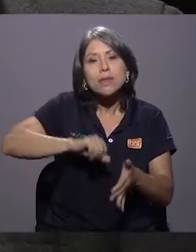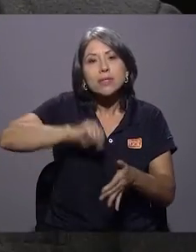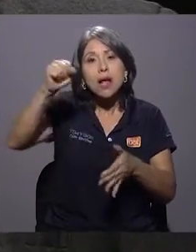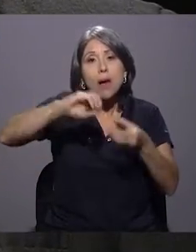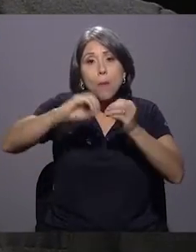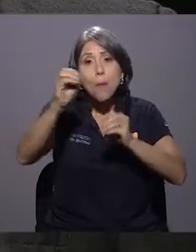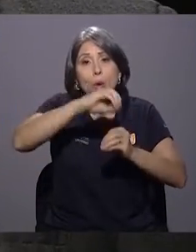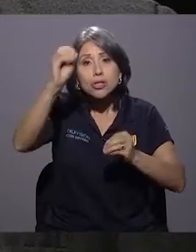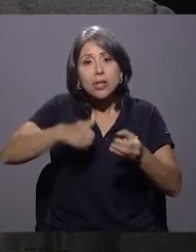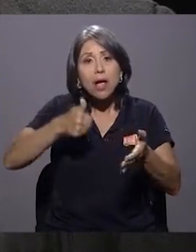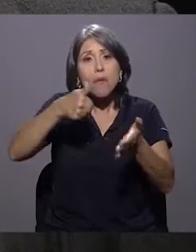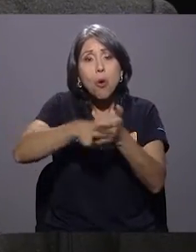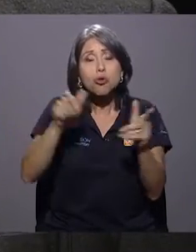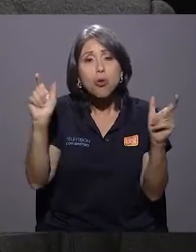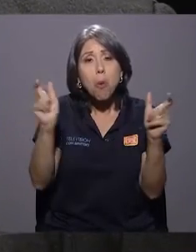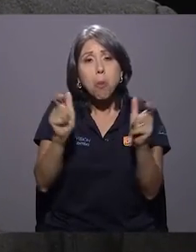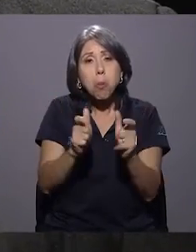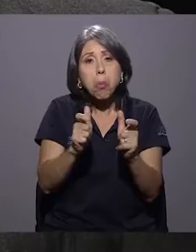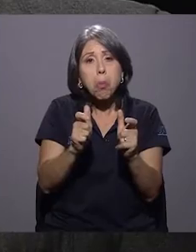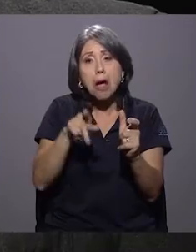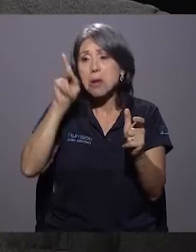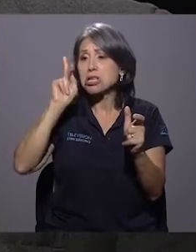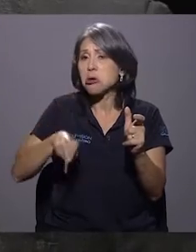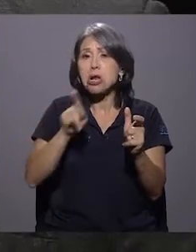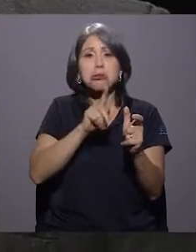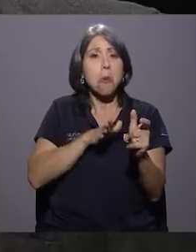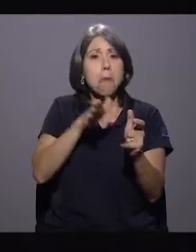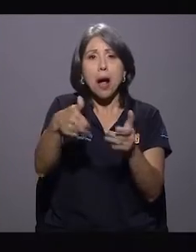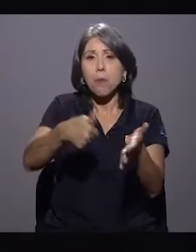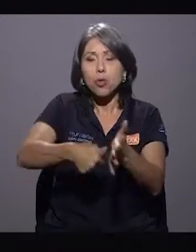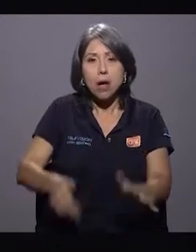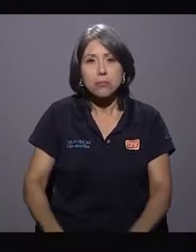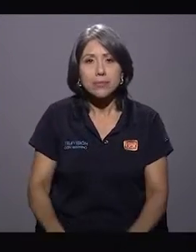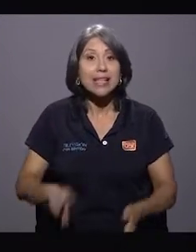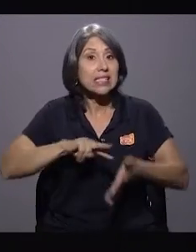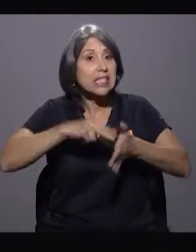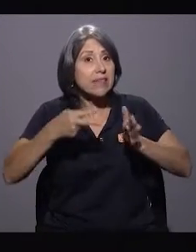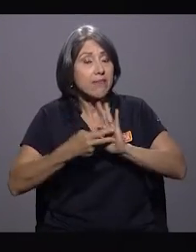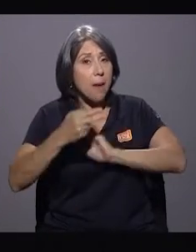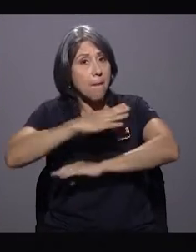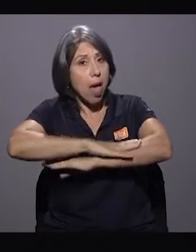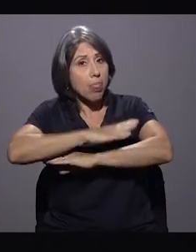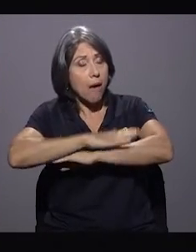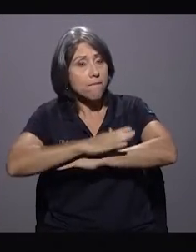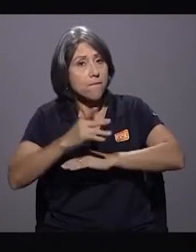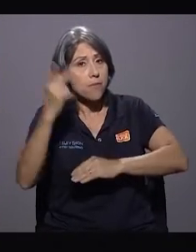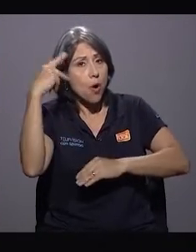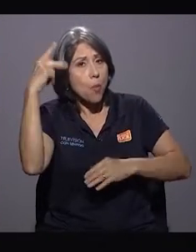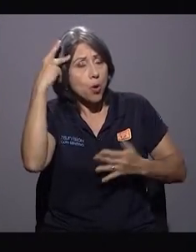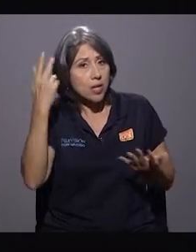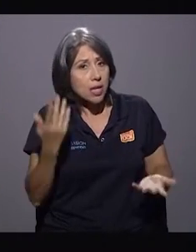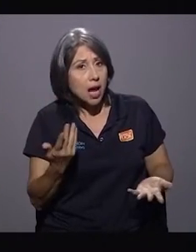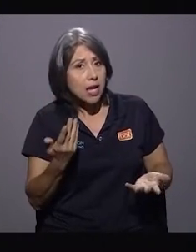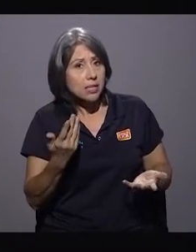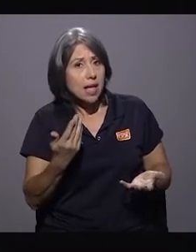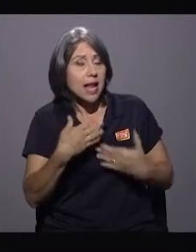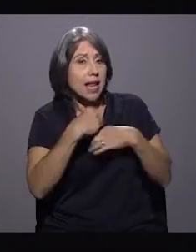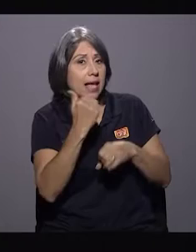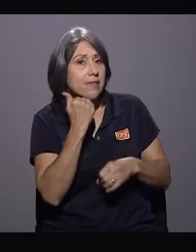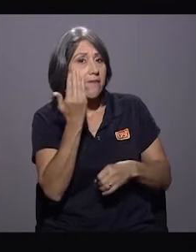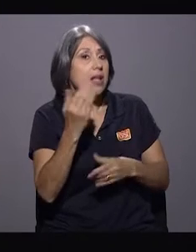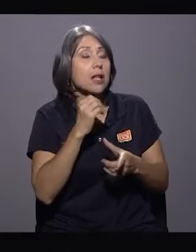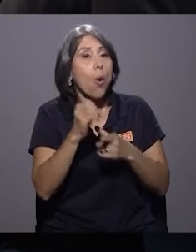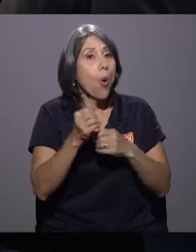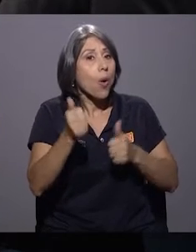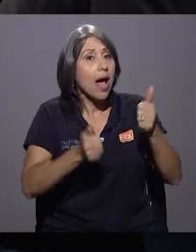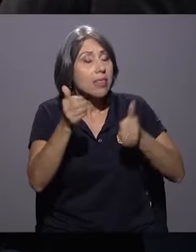porque realmente la ciudadanía no llegó a las zonas. O sea, ¿las plataformas políticas le sostienen o son los candidatos?